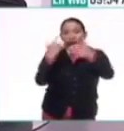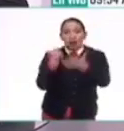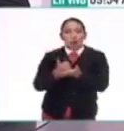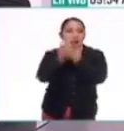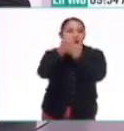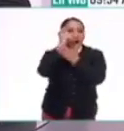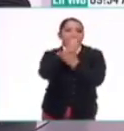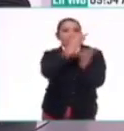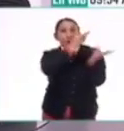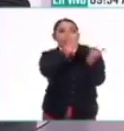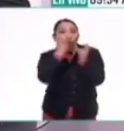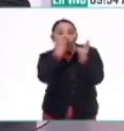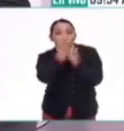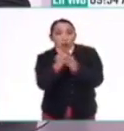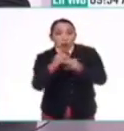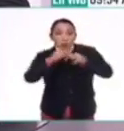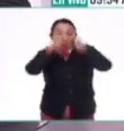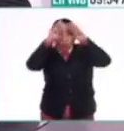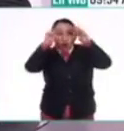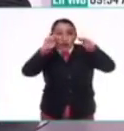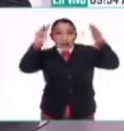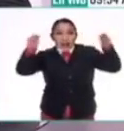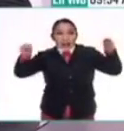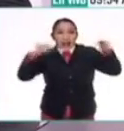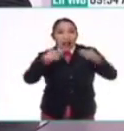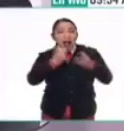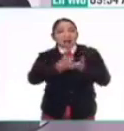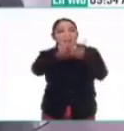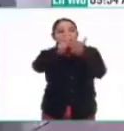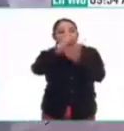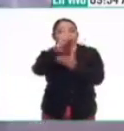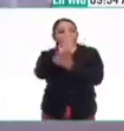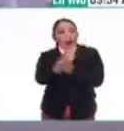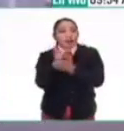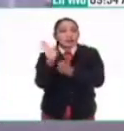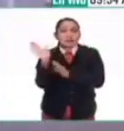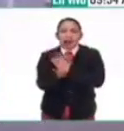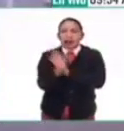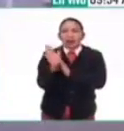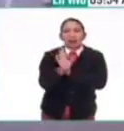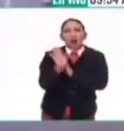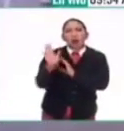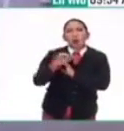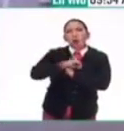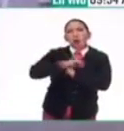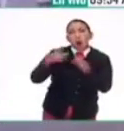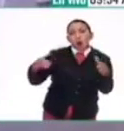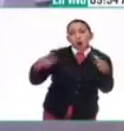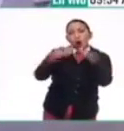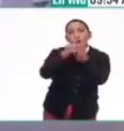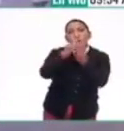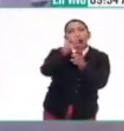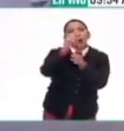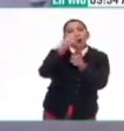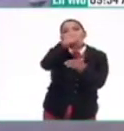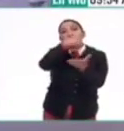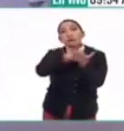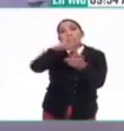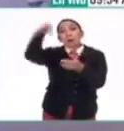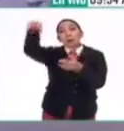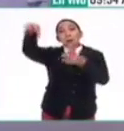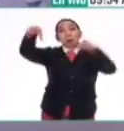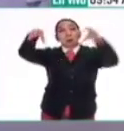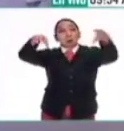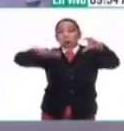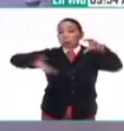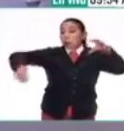de agua. O sea, nuestras altas montañas son fábricas de agua y hoy pareciera que nuestros altos volcanes son como islas en un